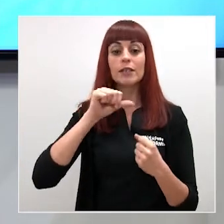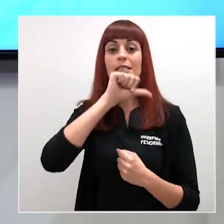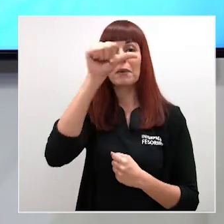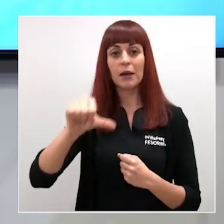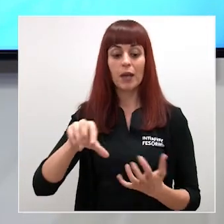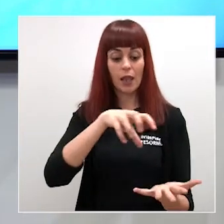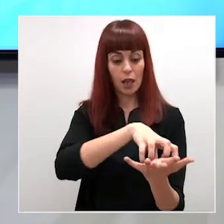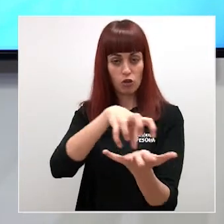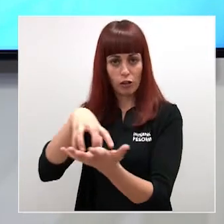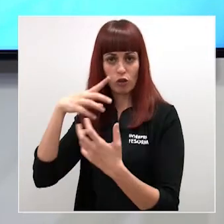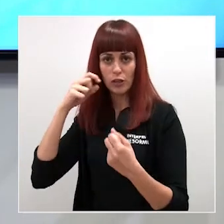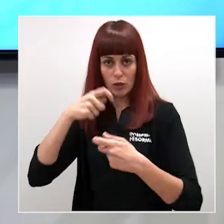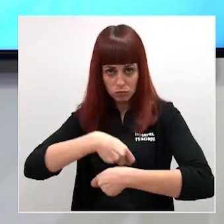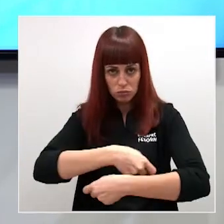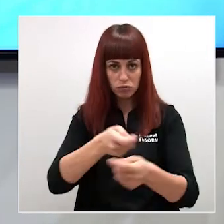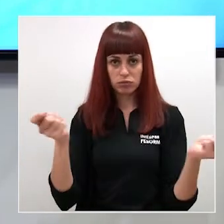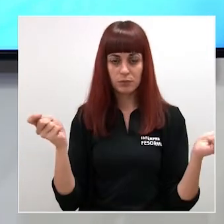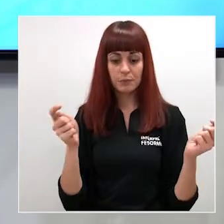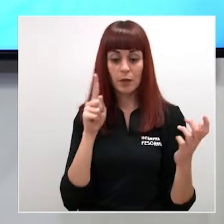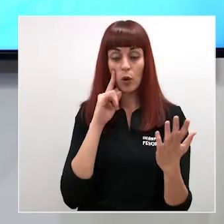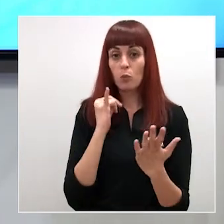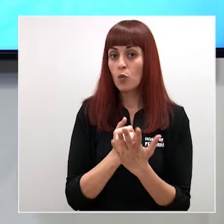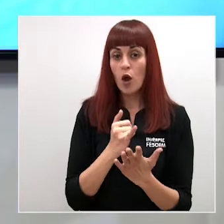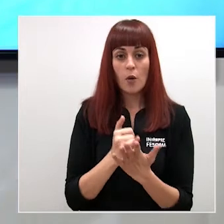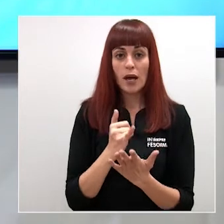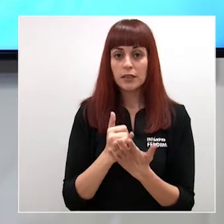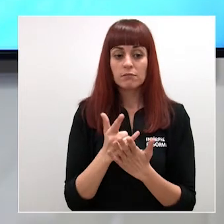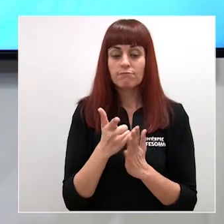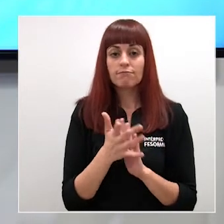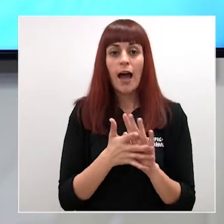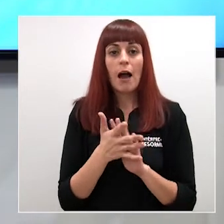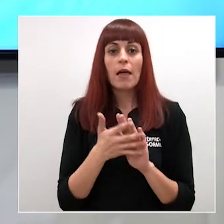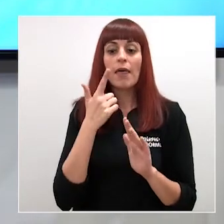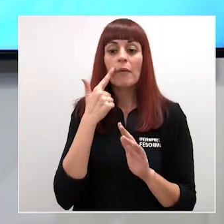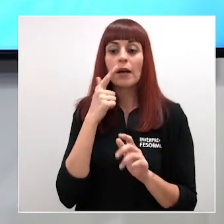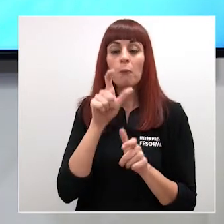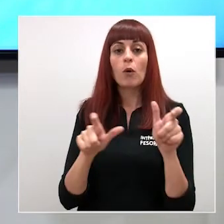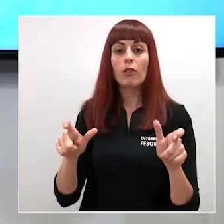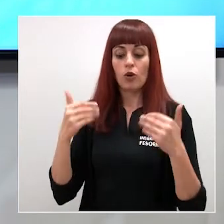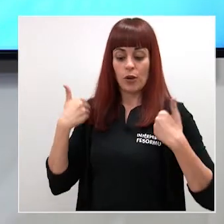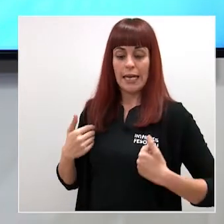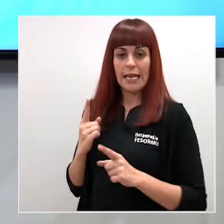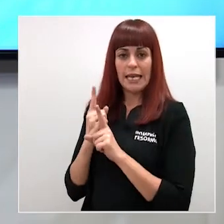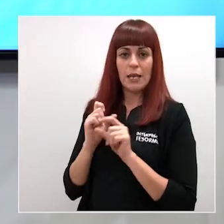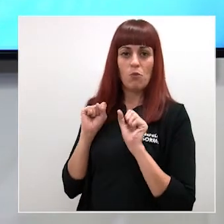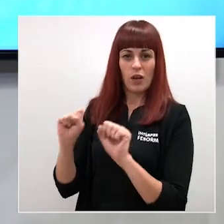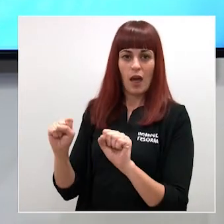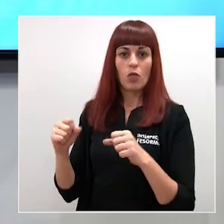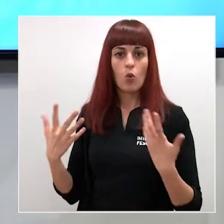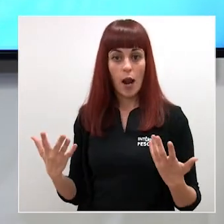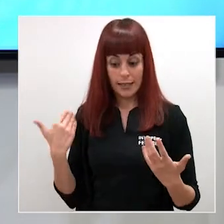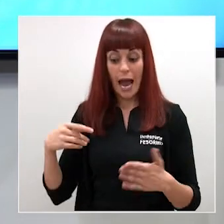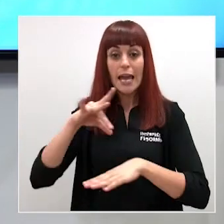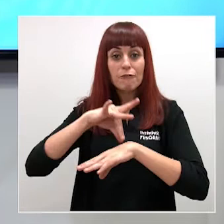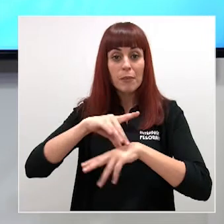al resto de centros de salud son test en principio que lo que nos van a hablar es de la inmunidad que tenemos a nivel de toda la sociedad por haber pasado esa